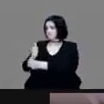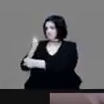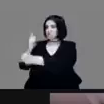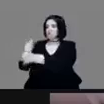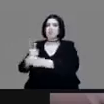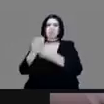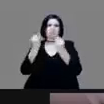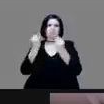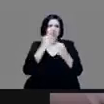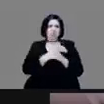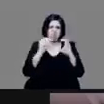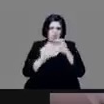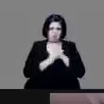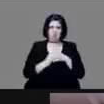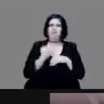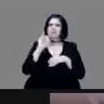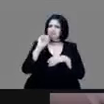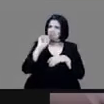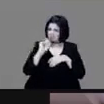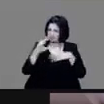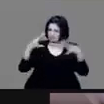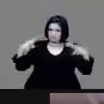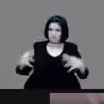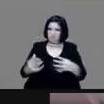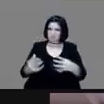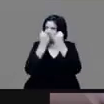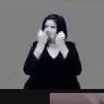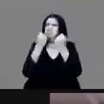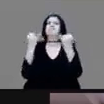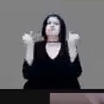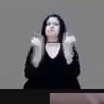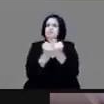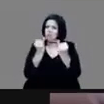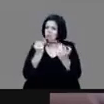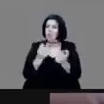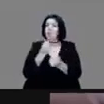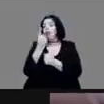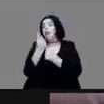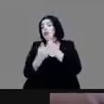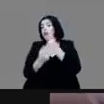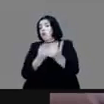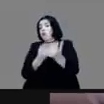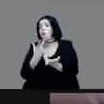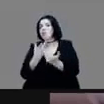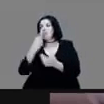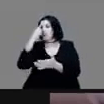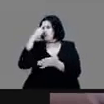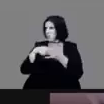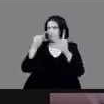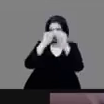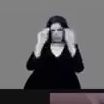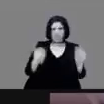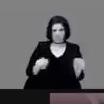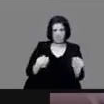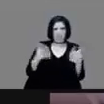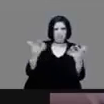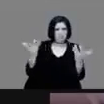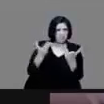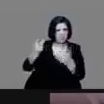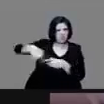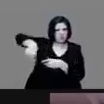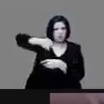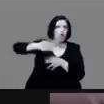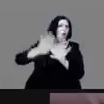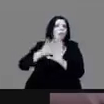luego pues se rescataron alguna tesis salió por ahí de todo eso pero ya cuando